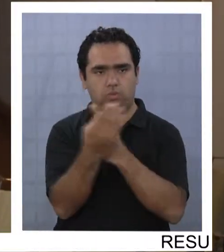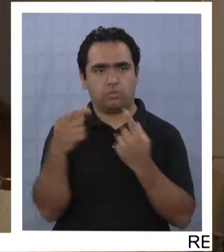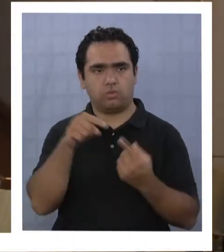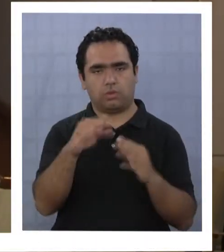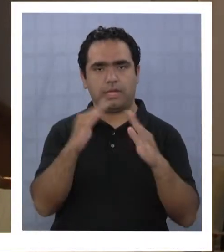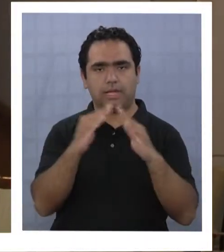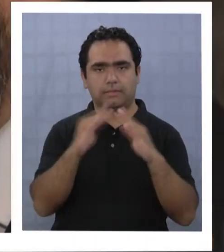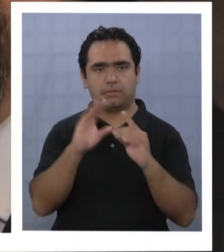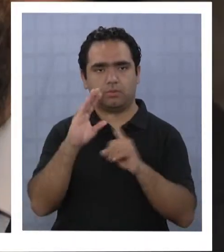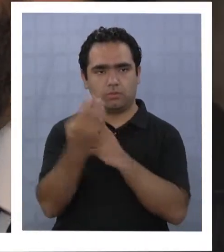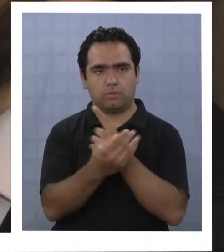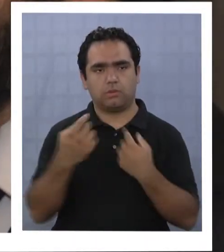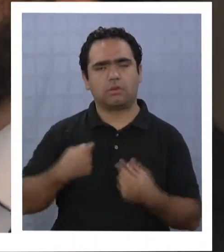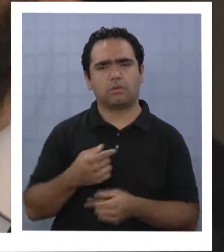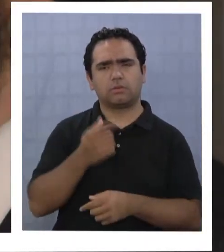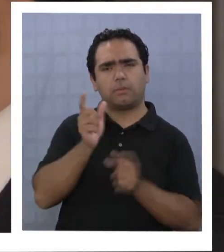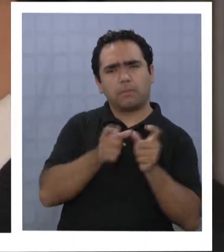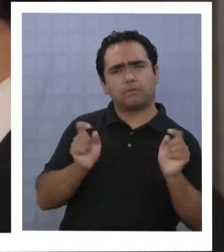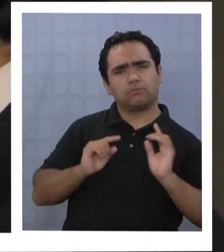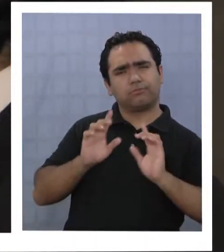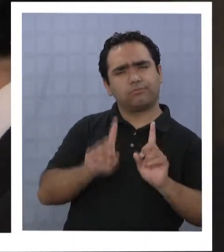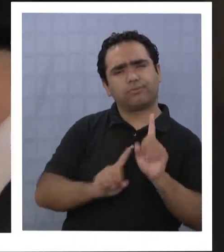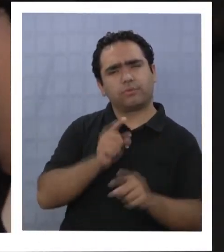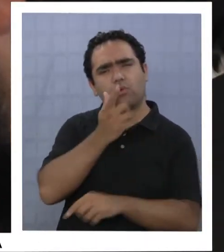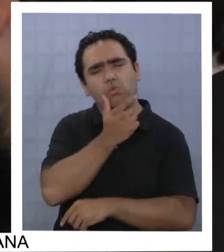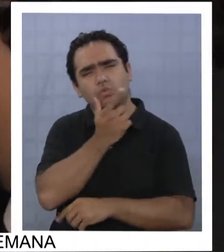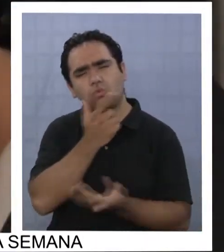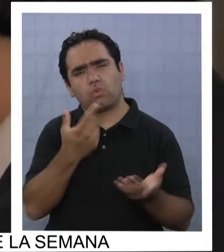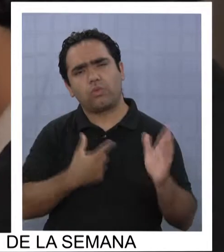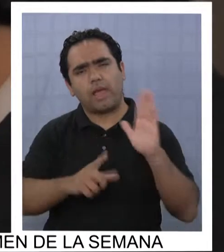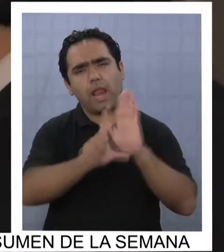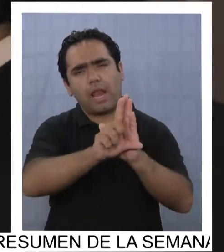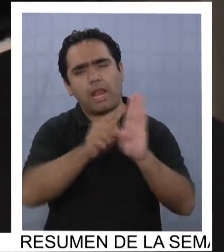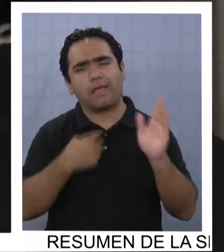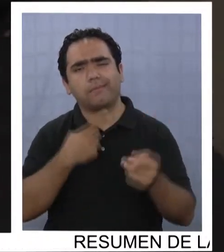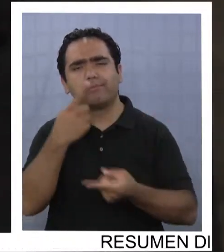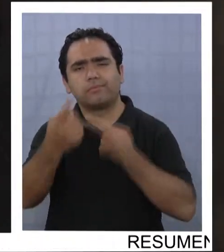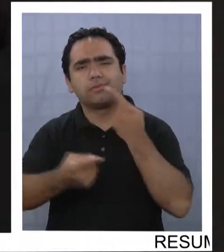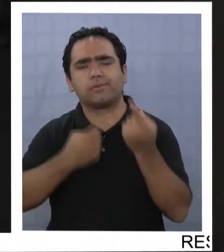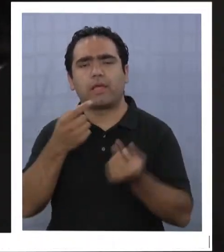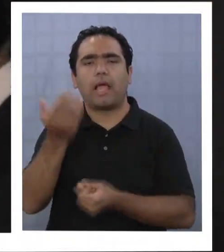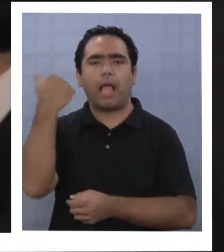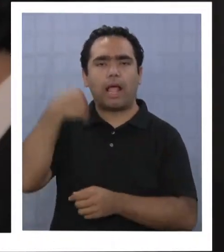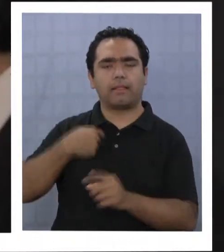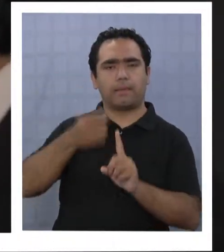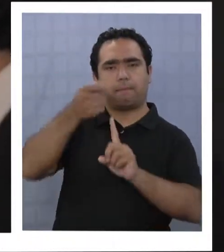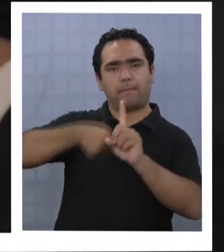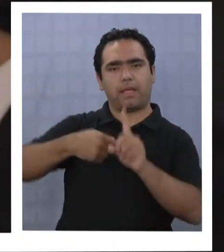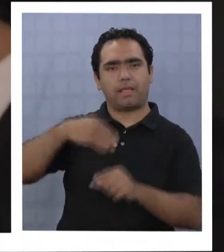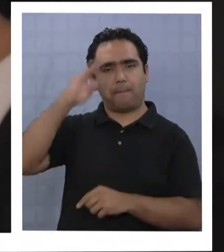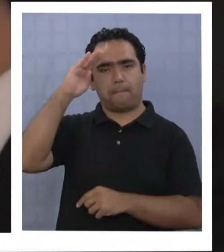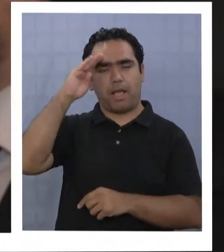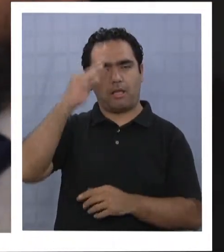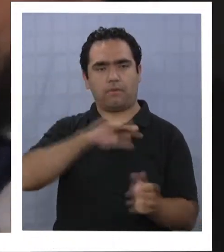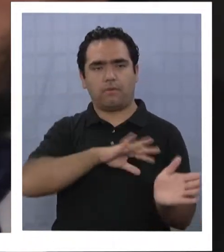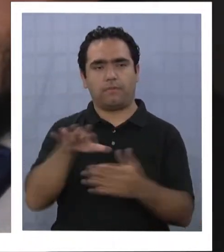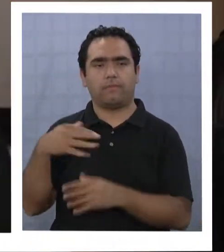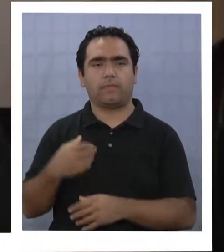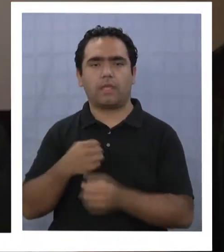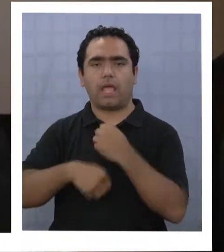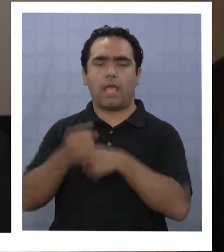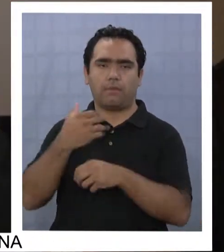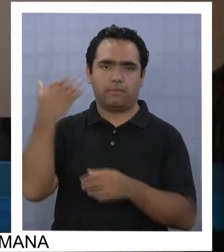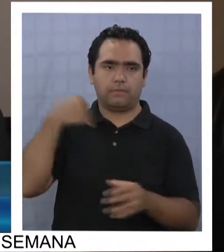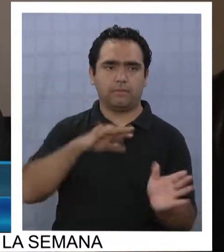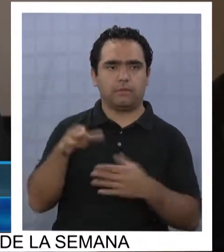pudieron evacuar las dudas respecto a la puesta en vigencia de la ley promulgada en mayo pasado. Las preguntas atendían básicamente a